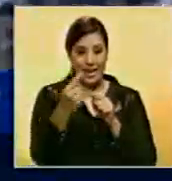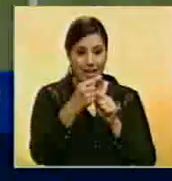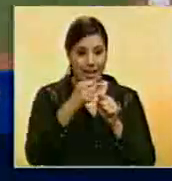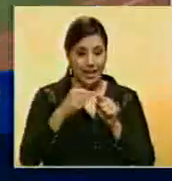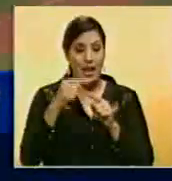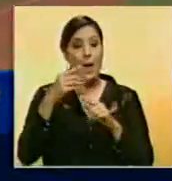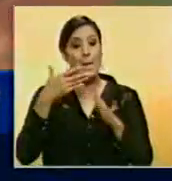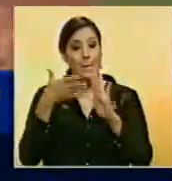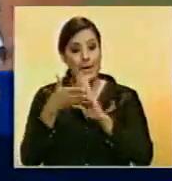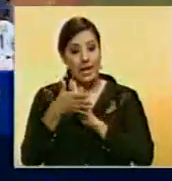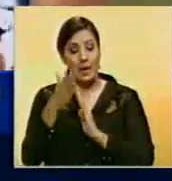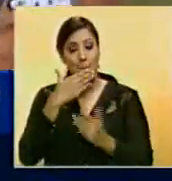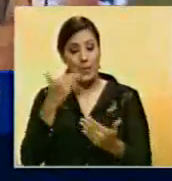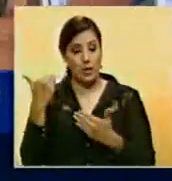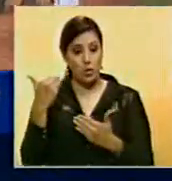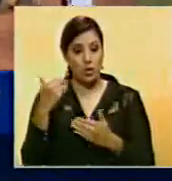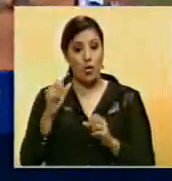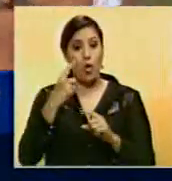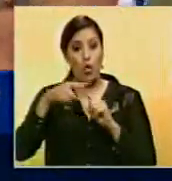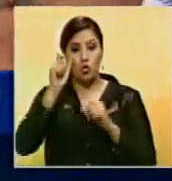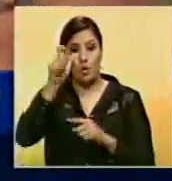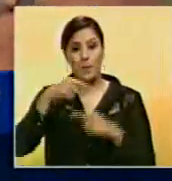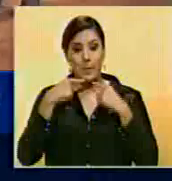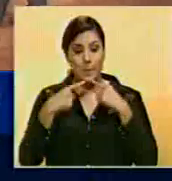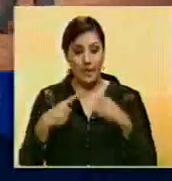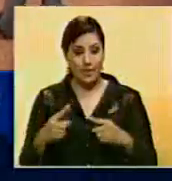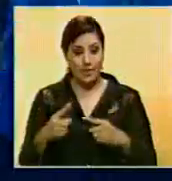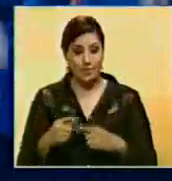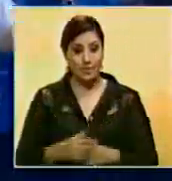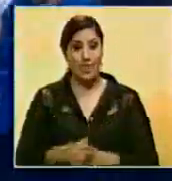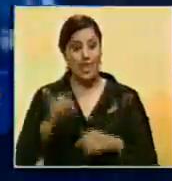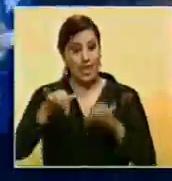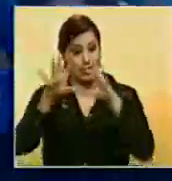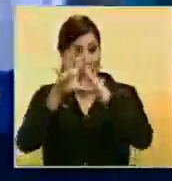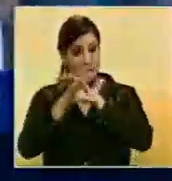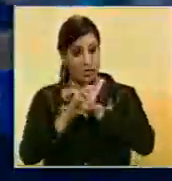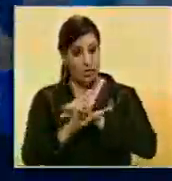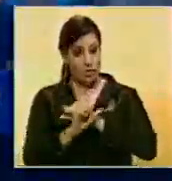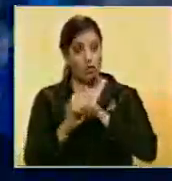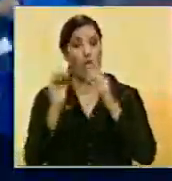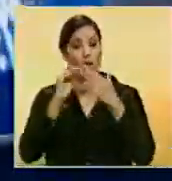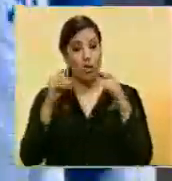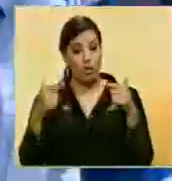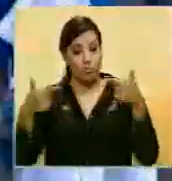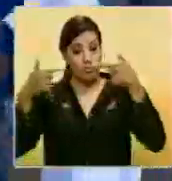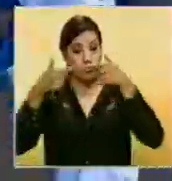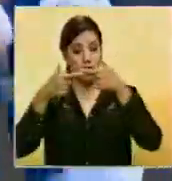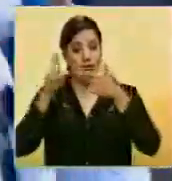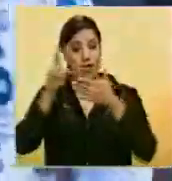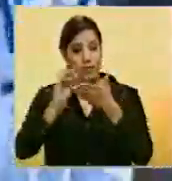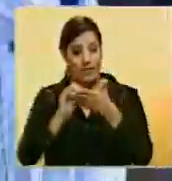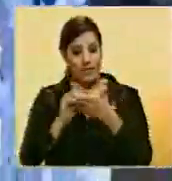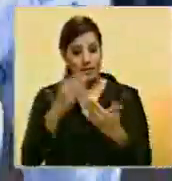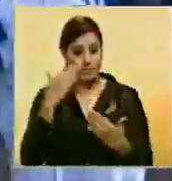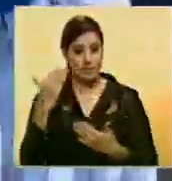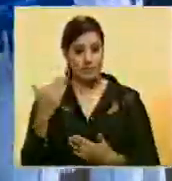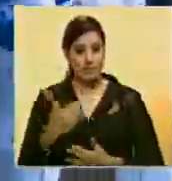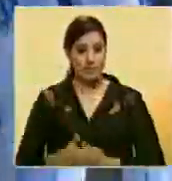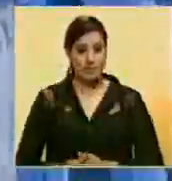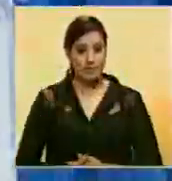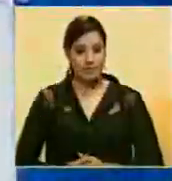el terreno a los Mets. Ganó Chris Young y perdió Bartolo Colón. Esta noche se disputará el segundo encuentro de la serie.